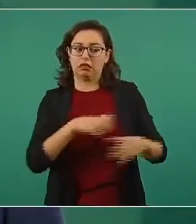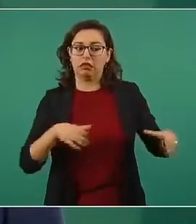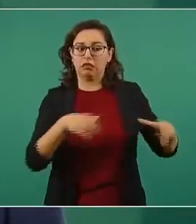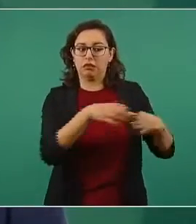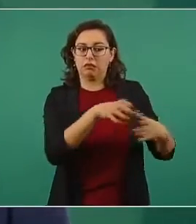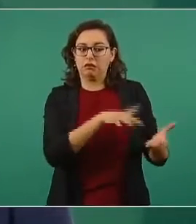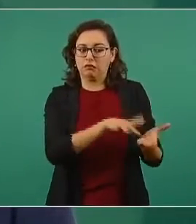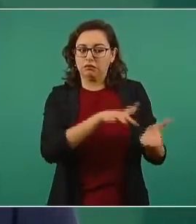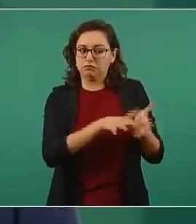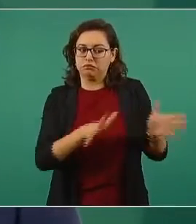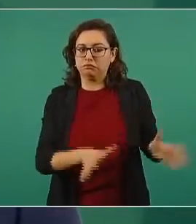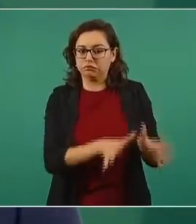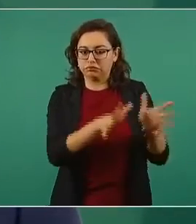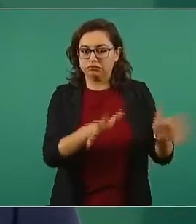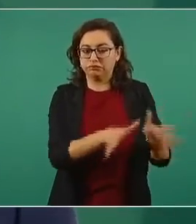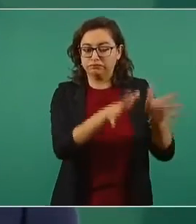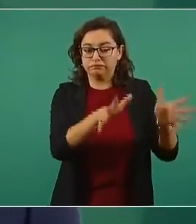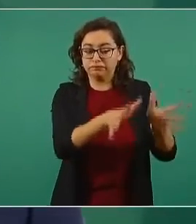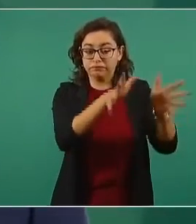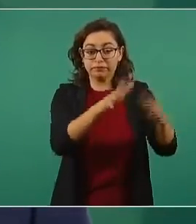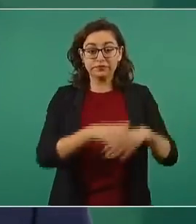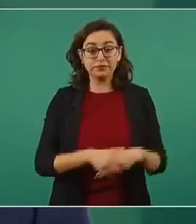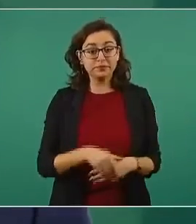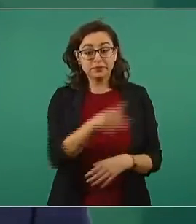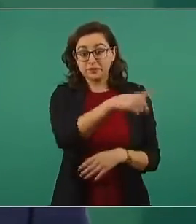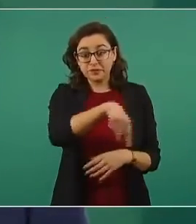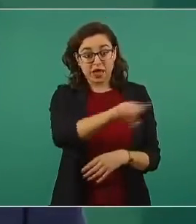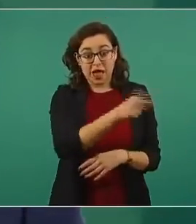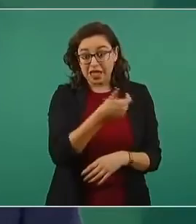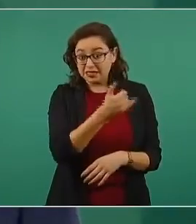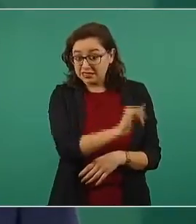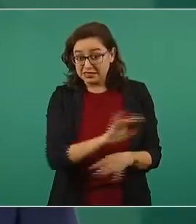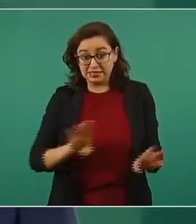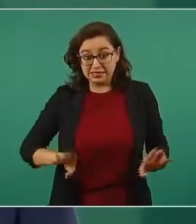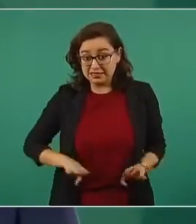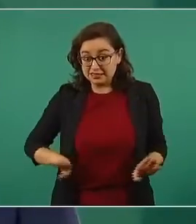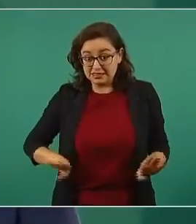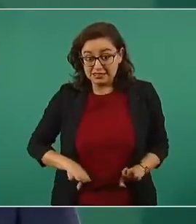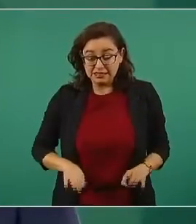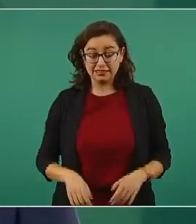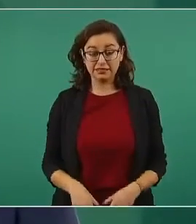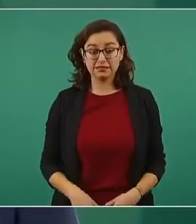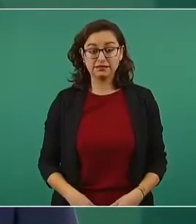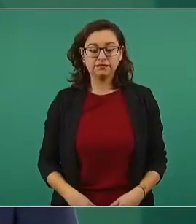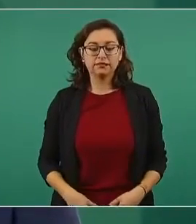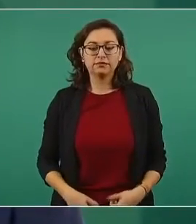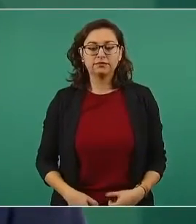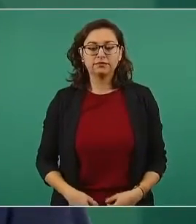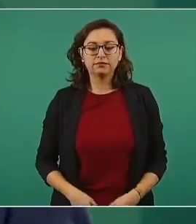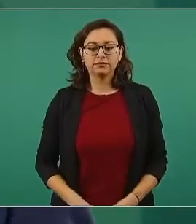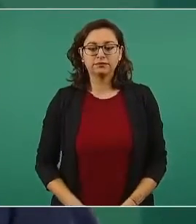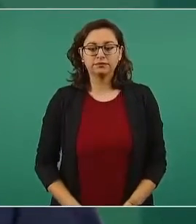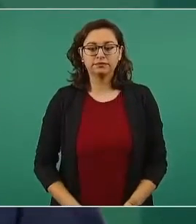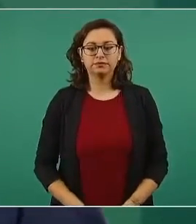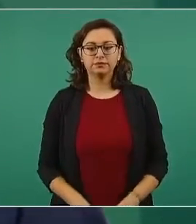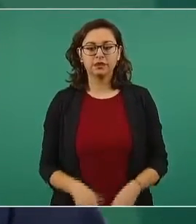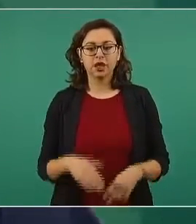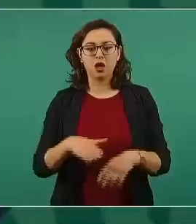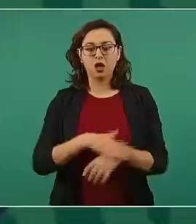inversionistas, nacionales o extranjeros. Por eso,